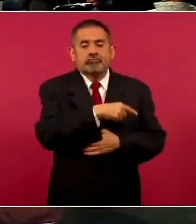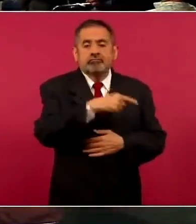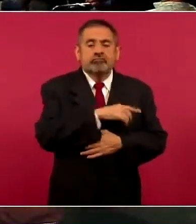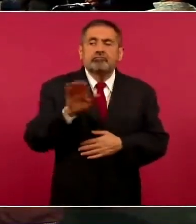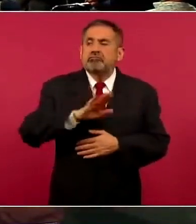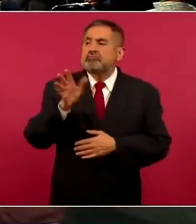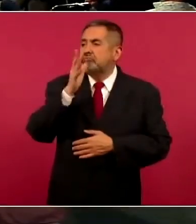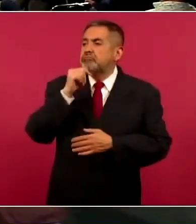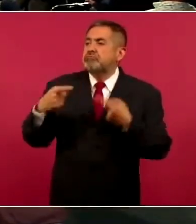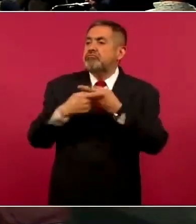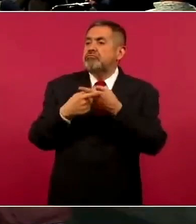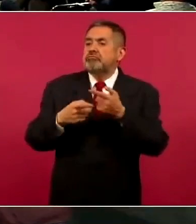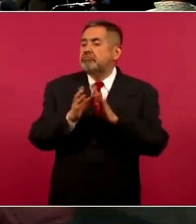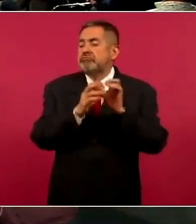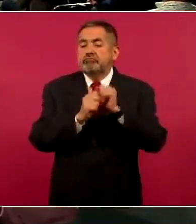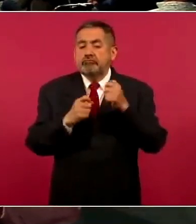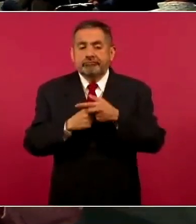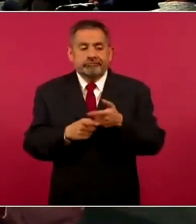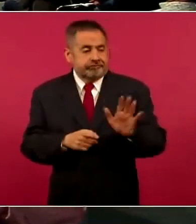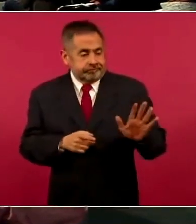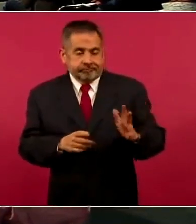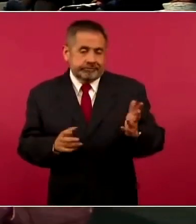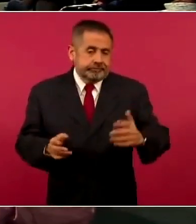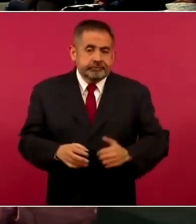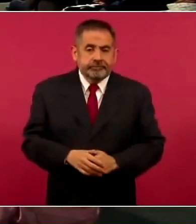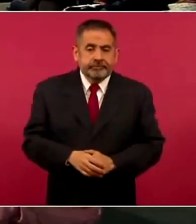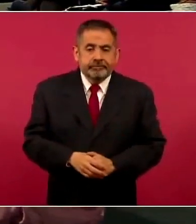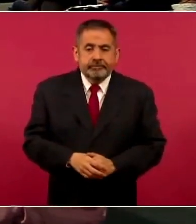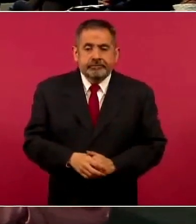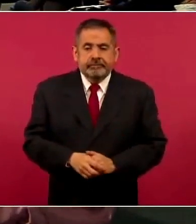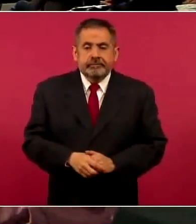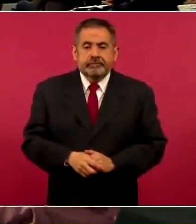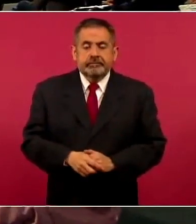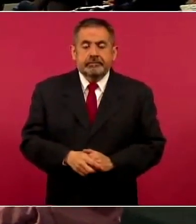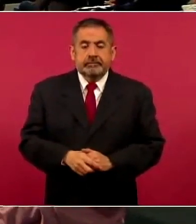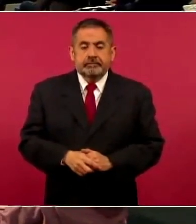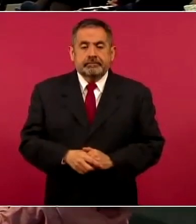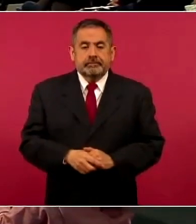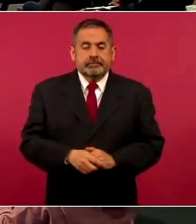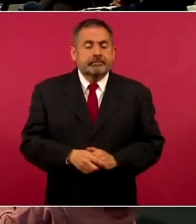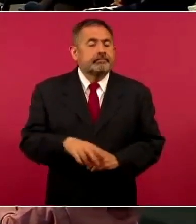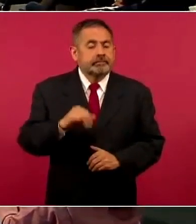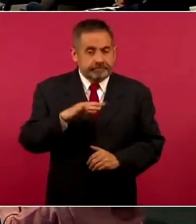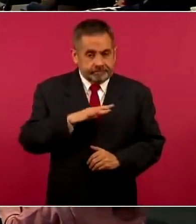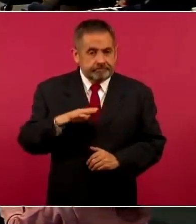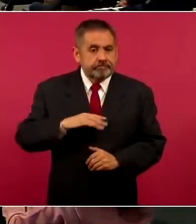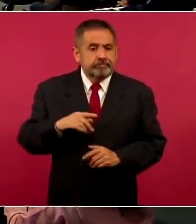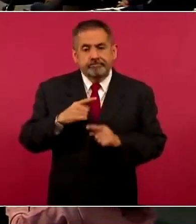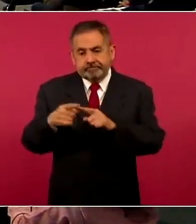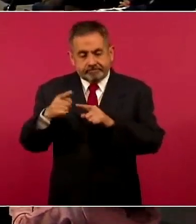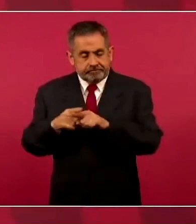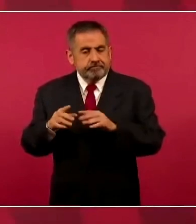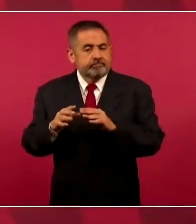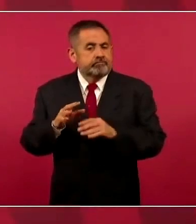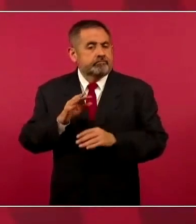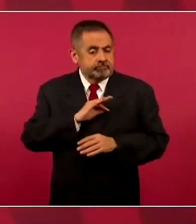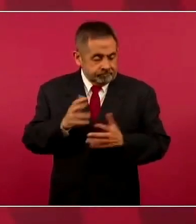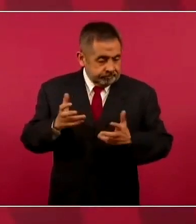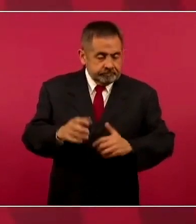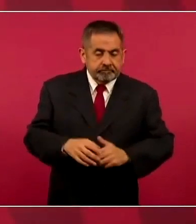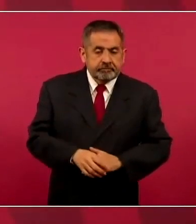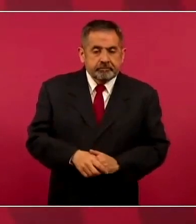cosas que están en la Constitución. O poco esta ley podría no afectar la Constitución. Sí, sí hay formas de hacerlo.